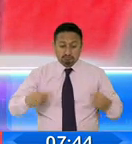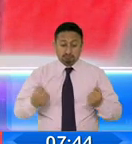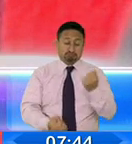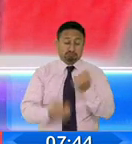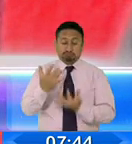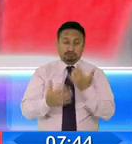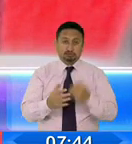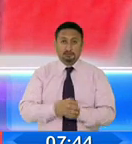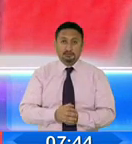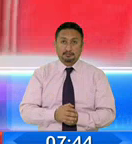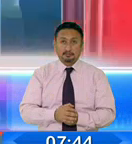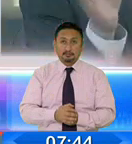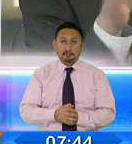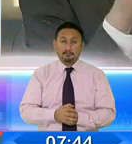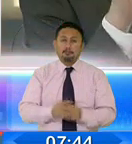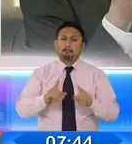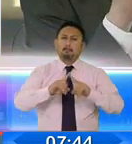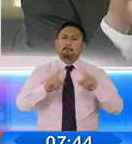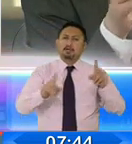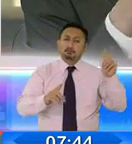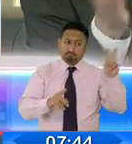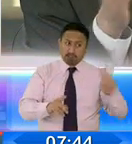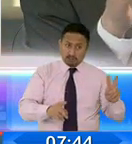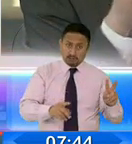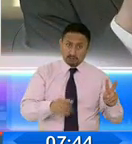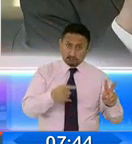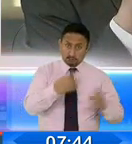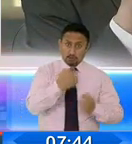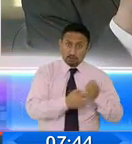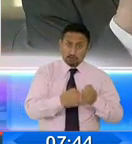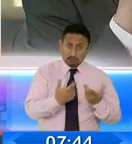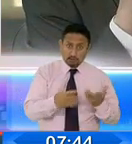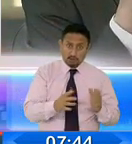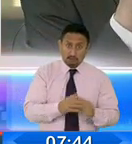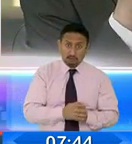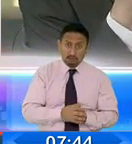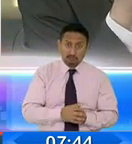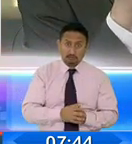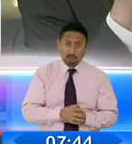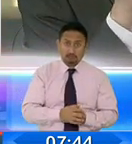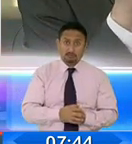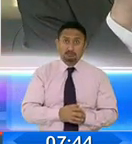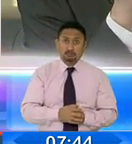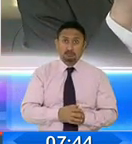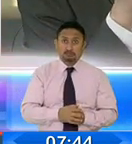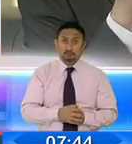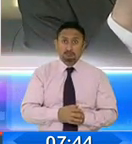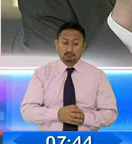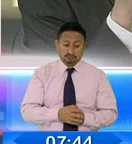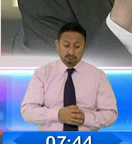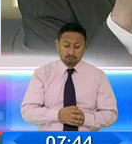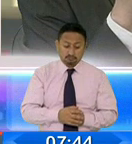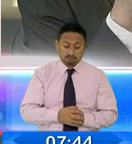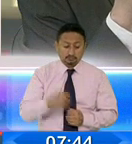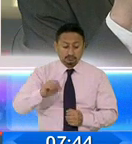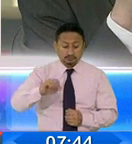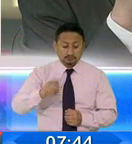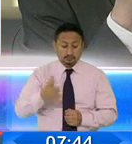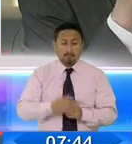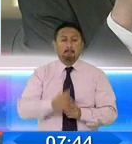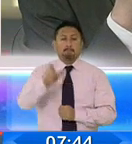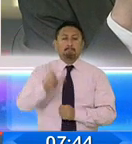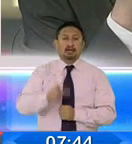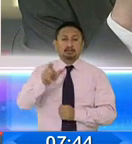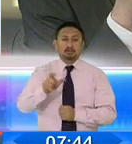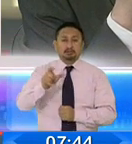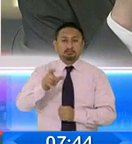el viernes ya tuvieron problemas con la policía. El día viernes ya hubo roces también con la policía. Entiendo que hubo algo de eso, hubieron infiltrados. Nosotros